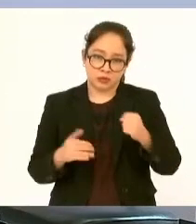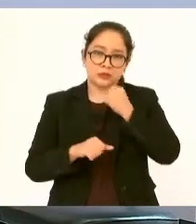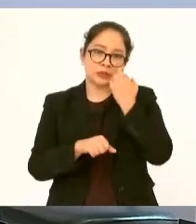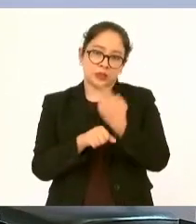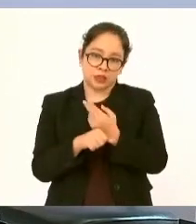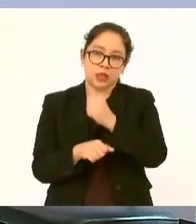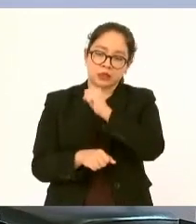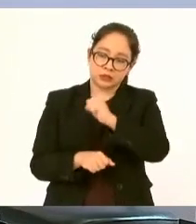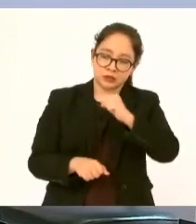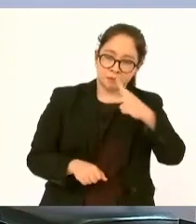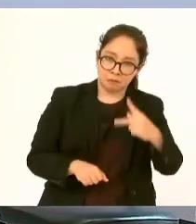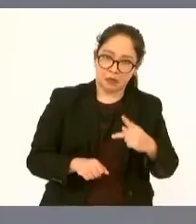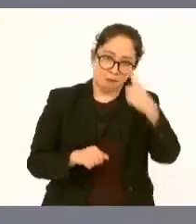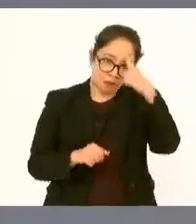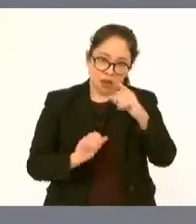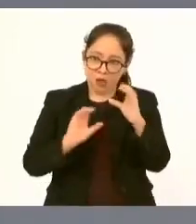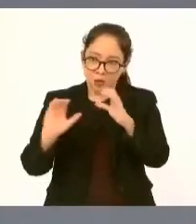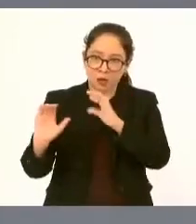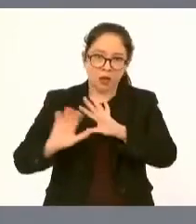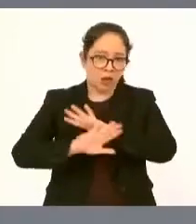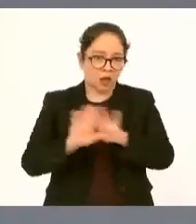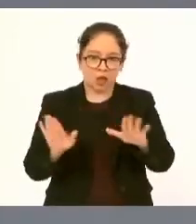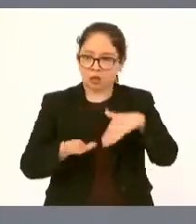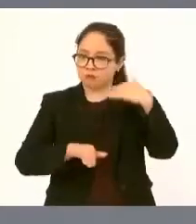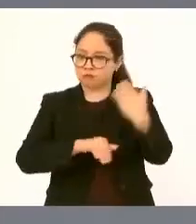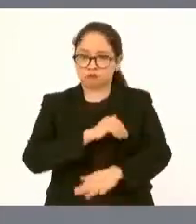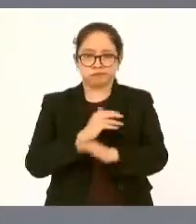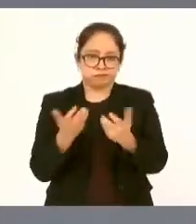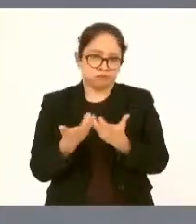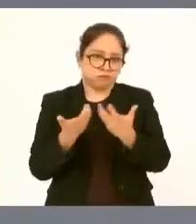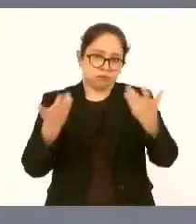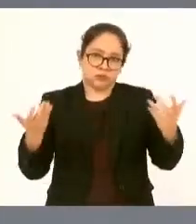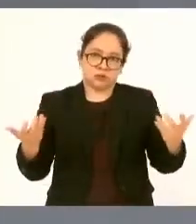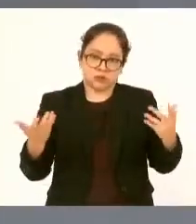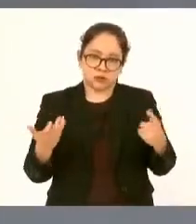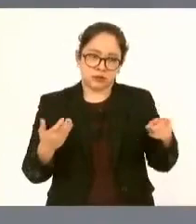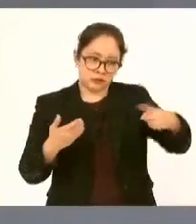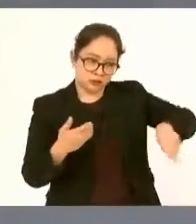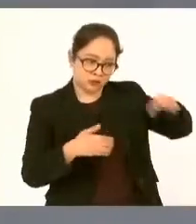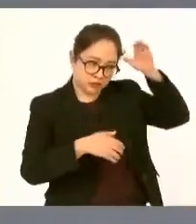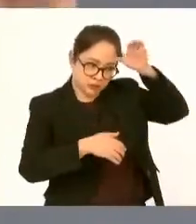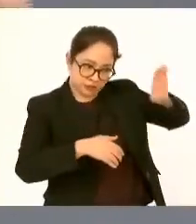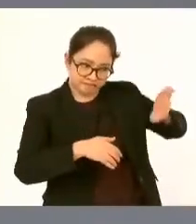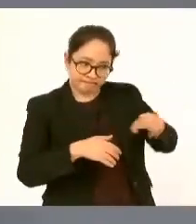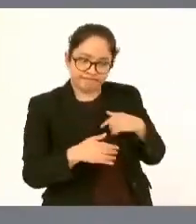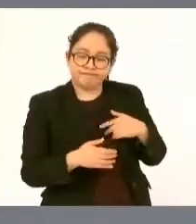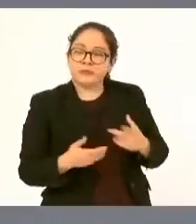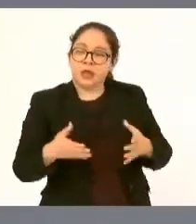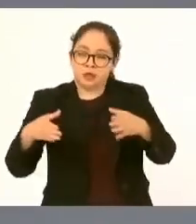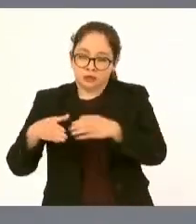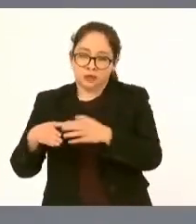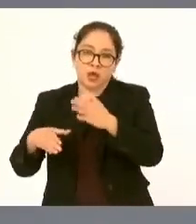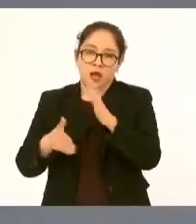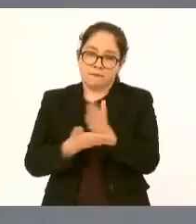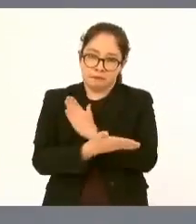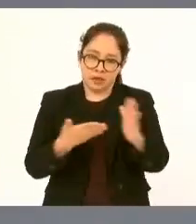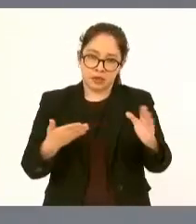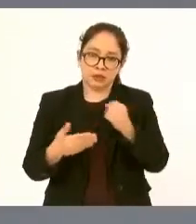la frontera una cosa es la delincuencia y otra cosa es la